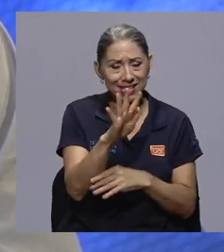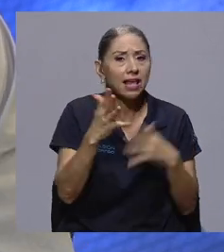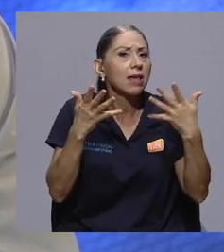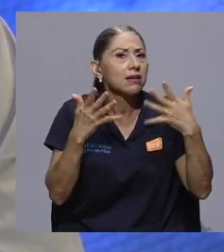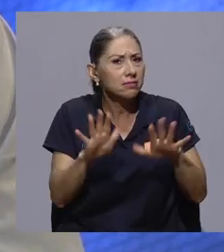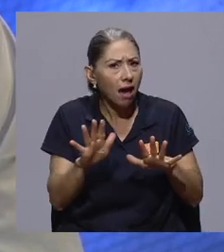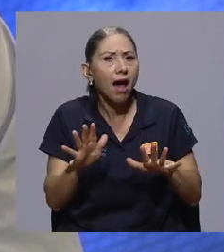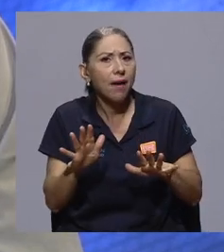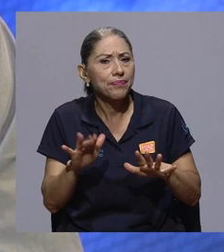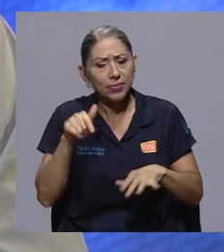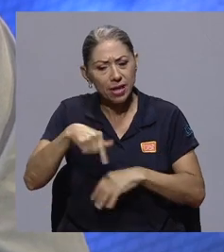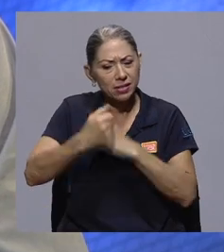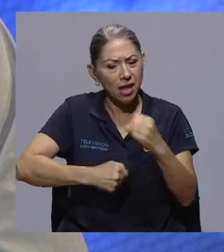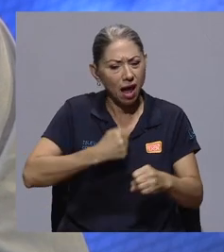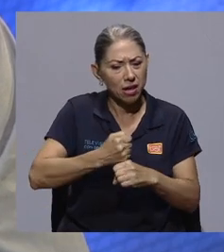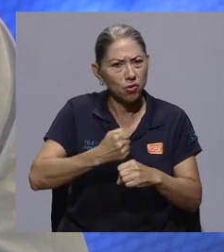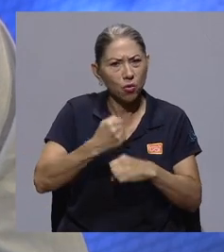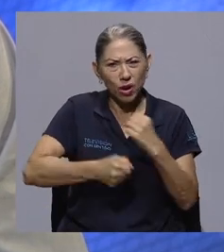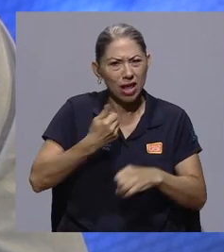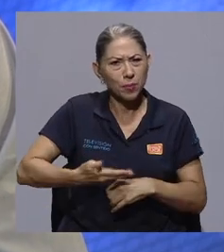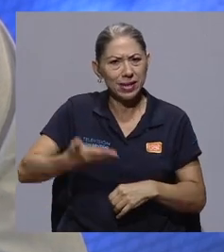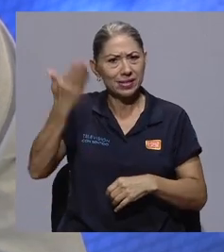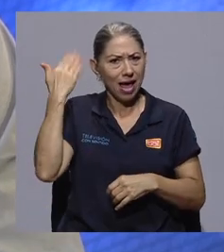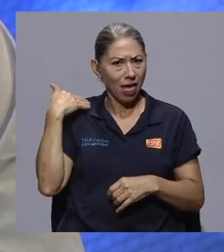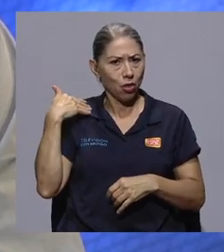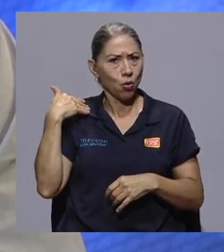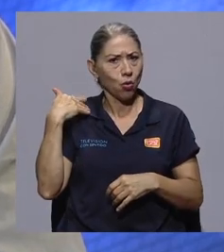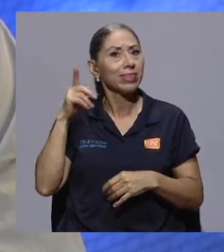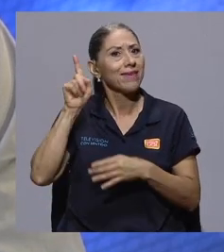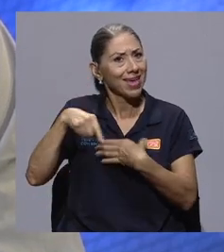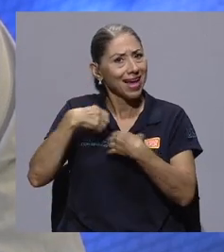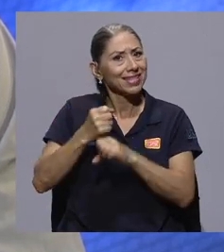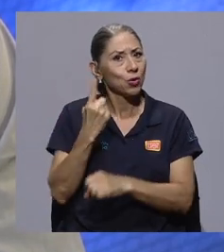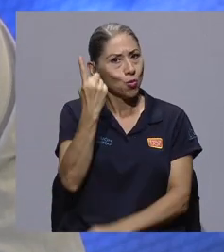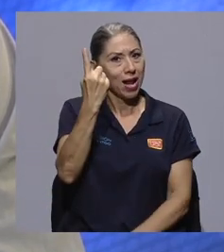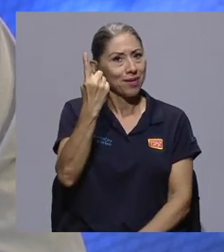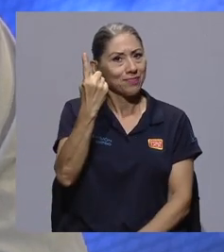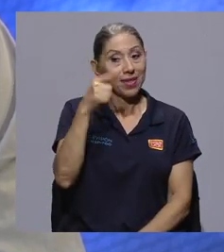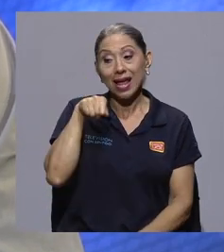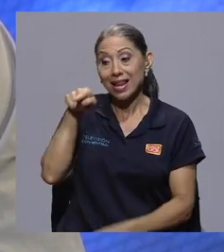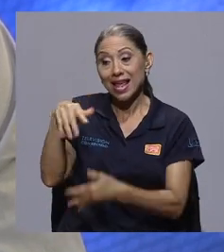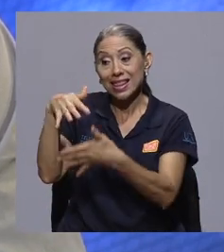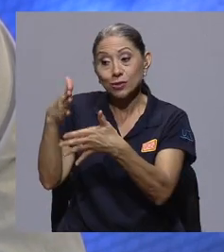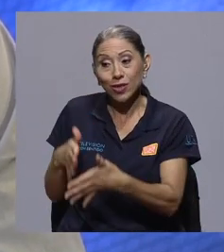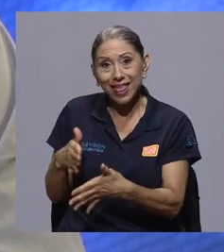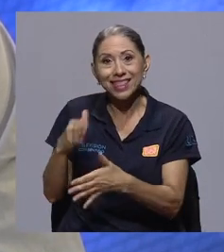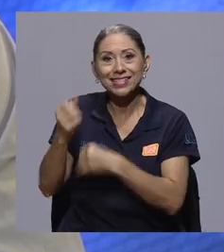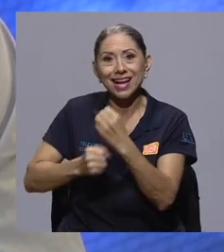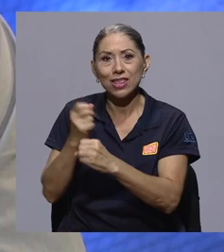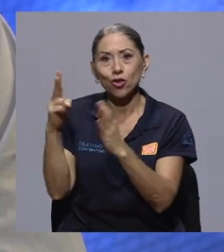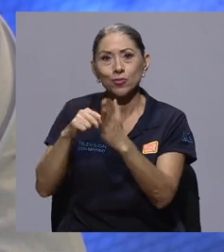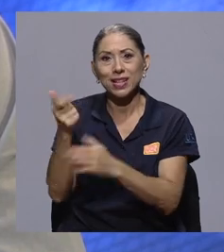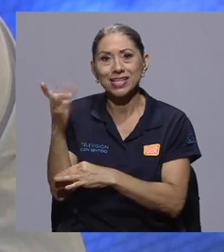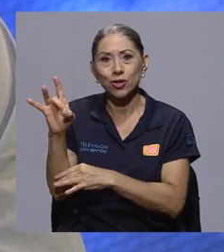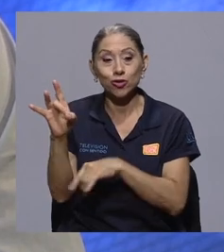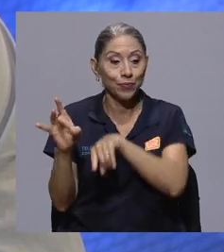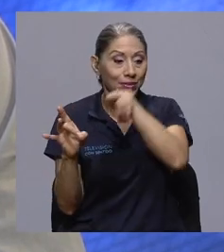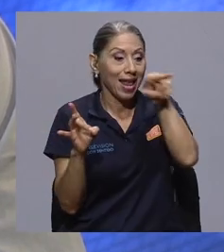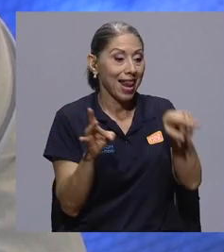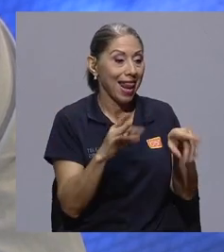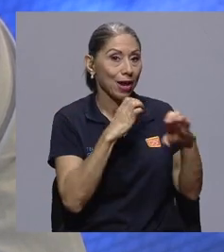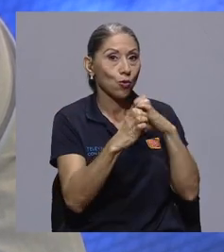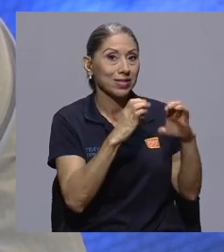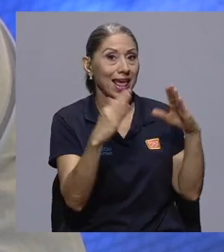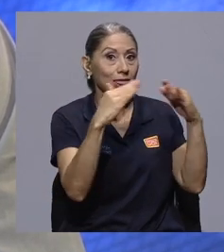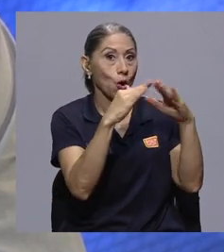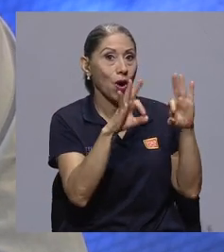estamos, digamos, con este año o el año pasado debieron haber hecho una. Las de estudiantes de 2018. Y lo que vemos en la